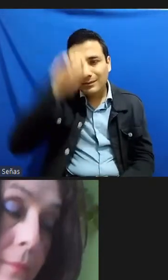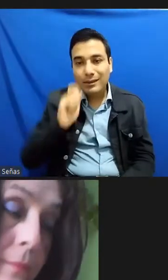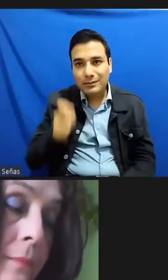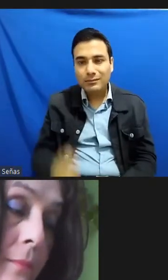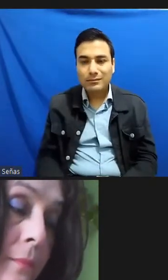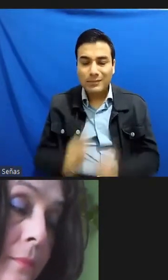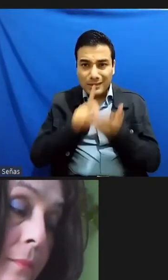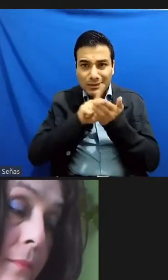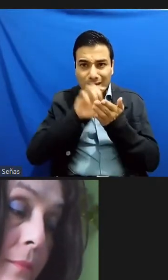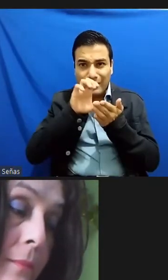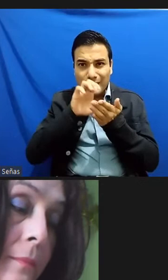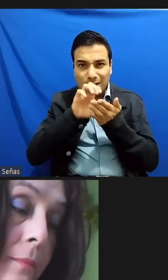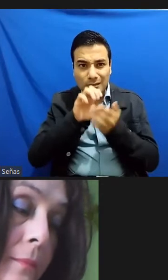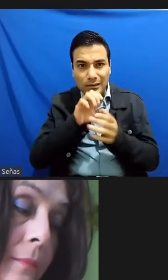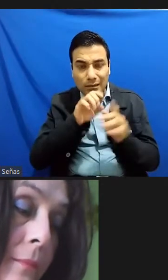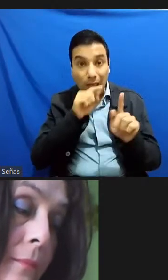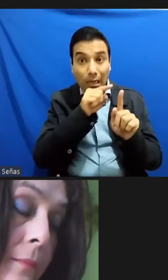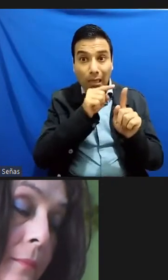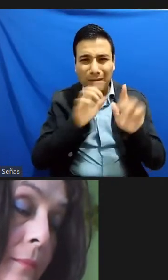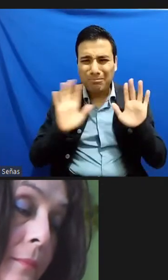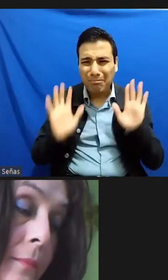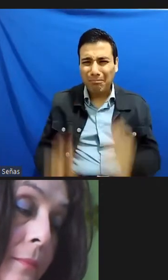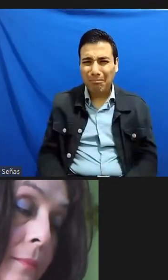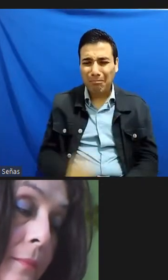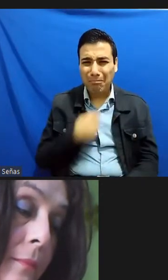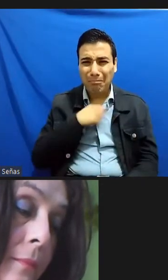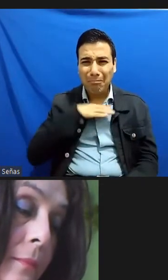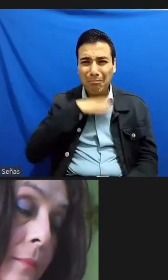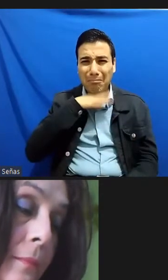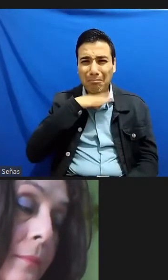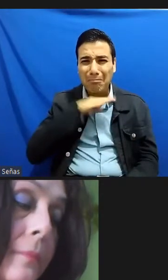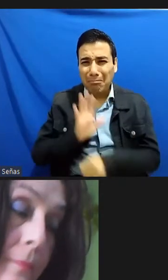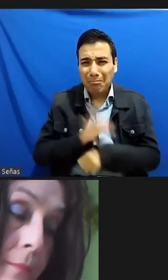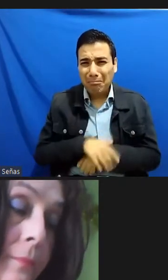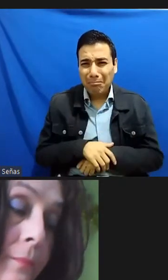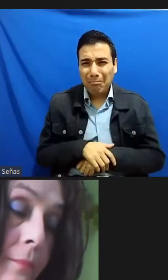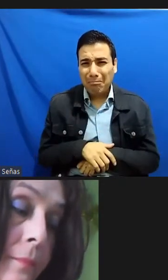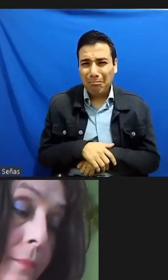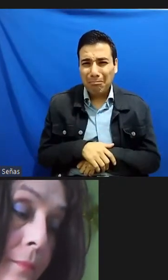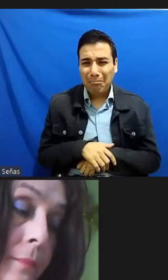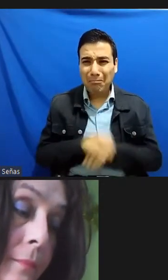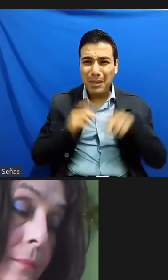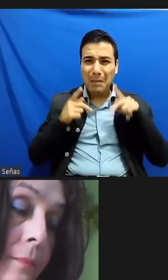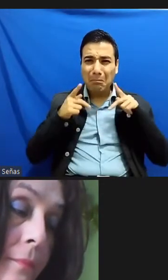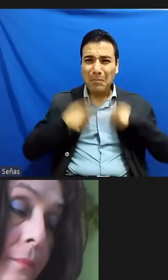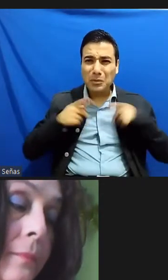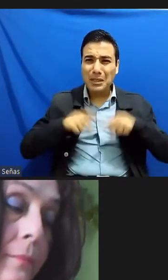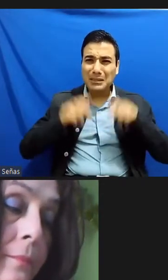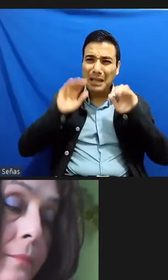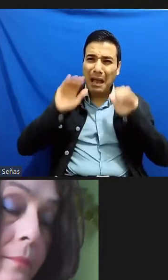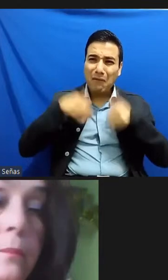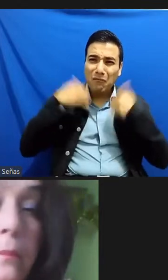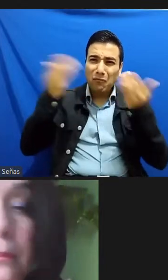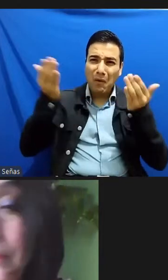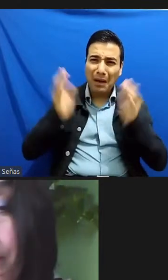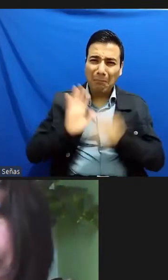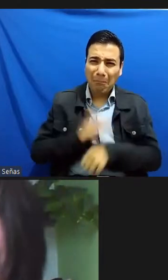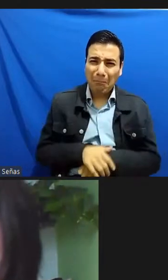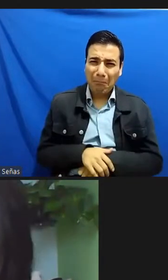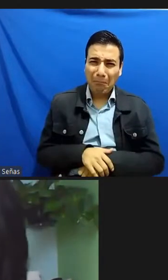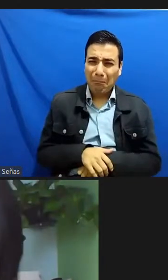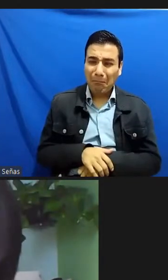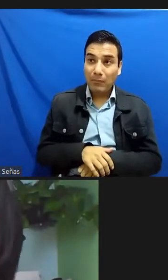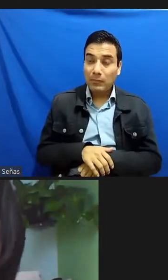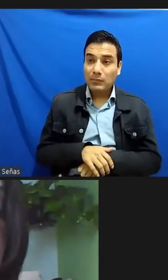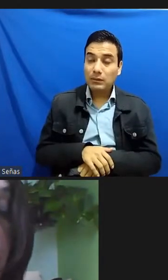y no esperar de afuera nada ¿no? o sea yo nunca esperé nada de afuera y no he conseguido nada que lo haya de lo que